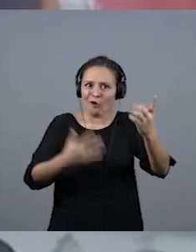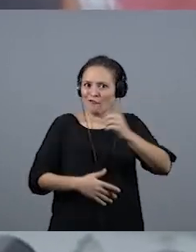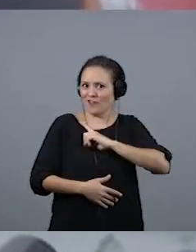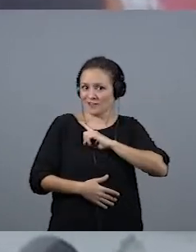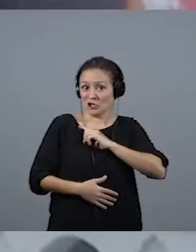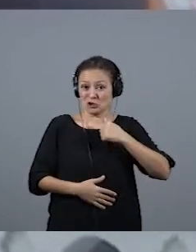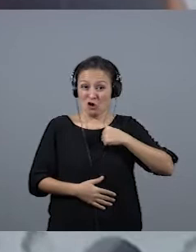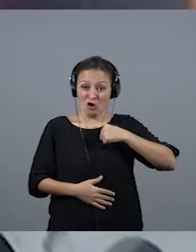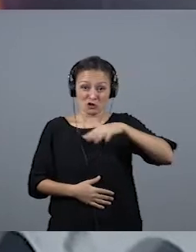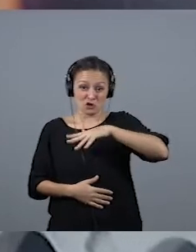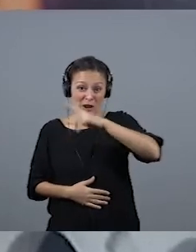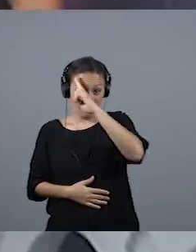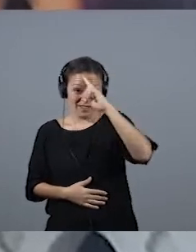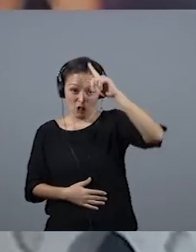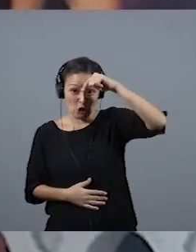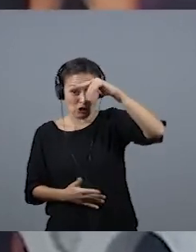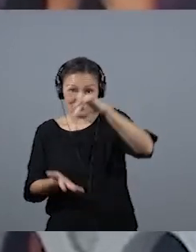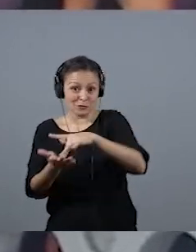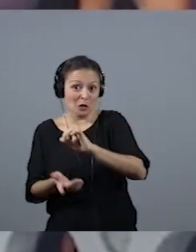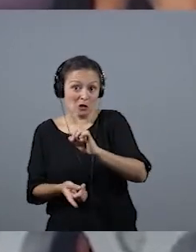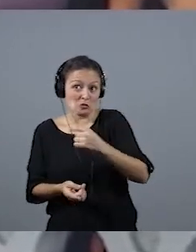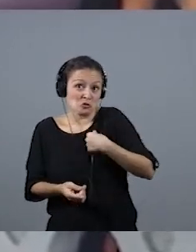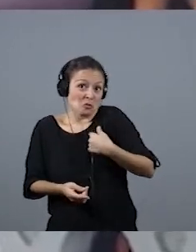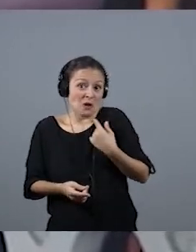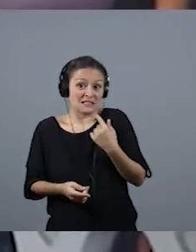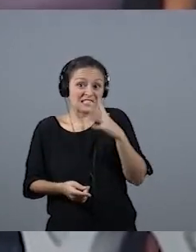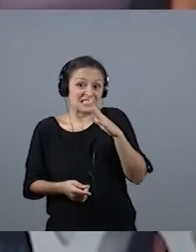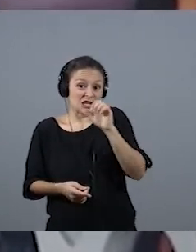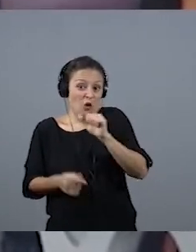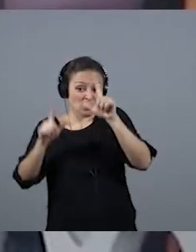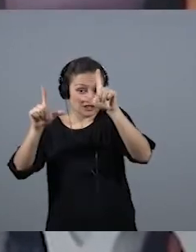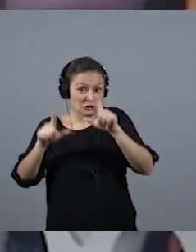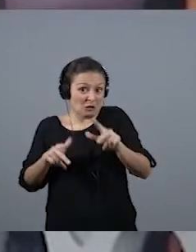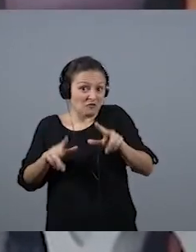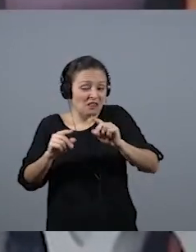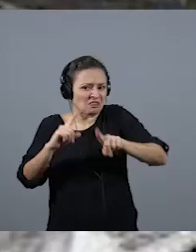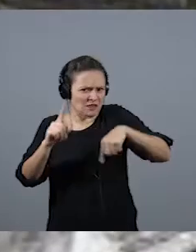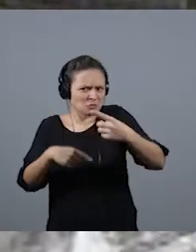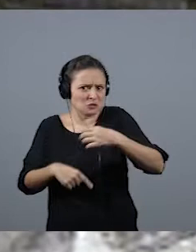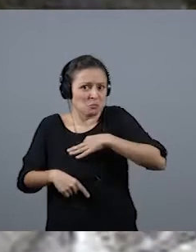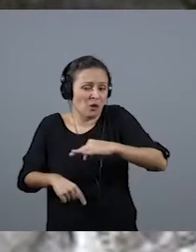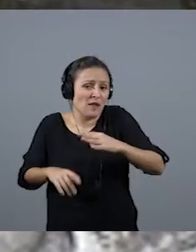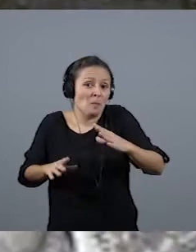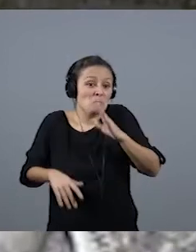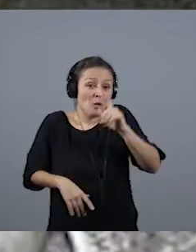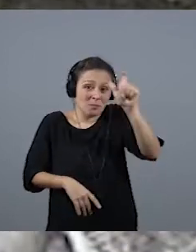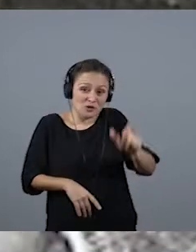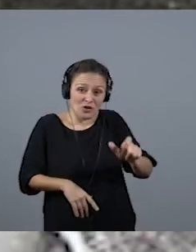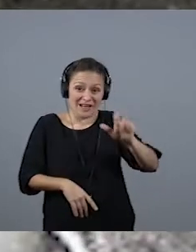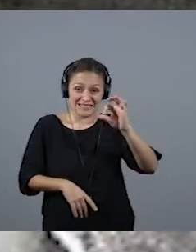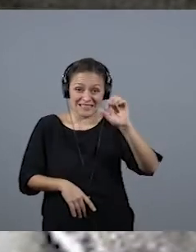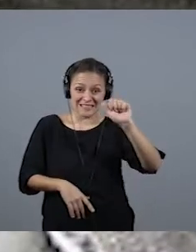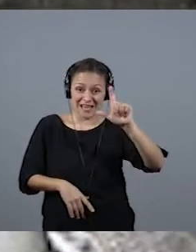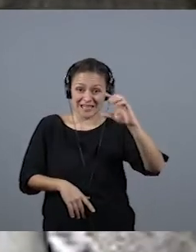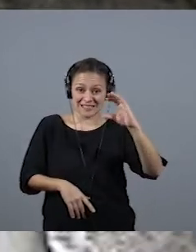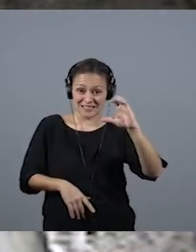doctorado en Madrid, que lo podría haber hecho cuando terminé los cinco años de la licenciatura, porque Ernesto Salcedo, uno de mis mentores, una de las personas